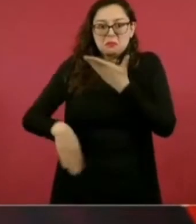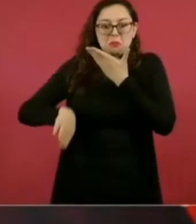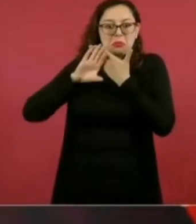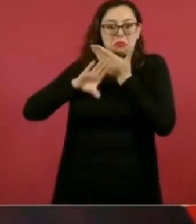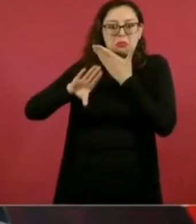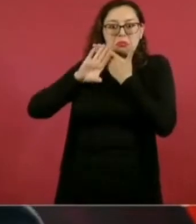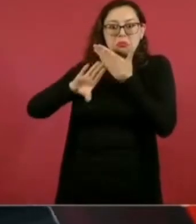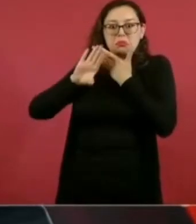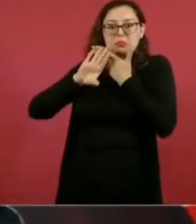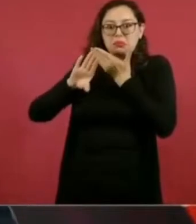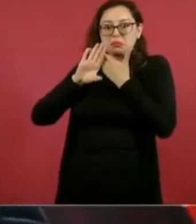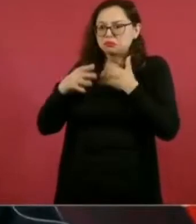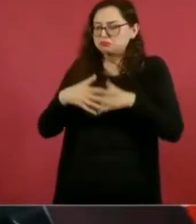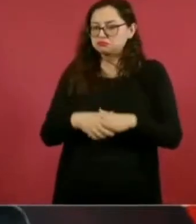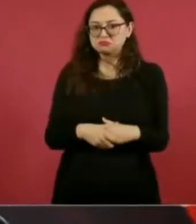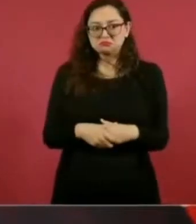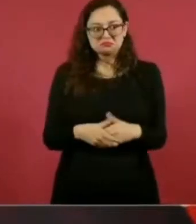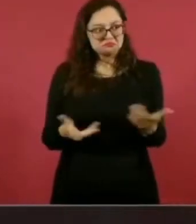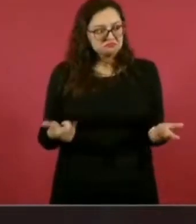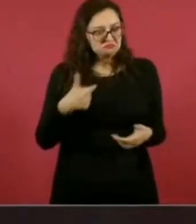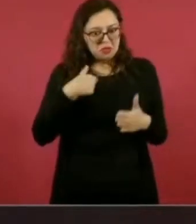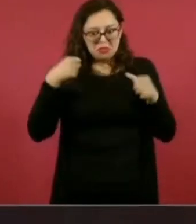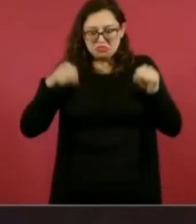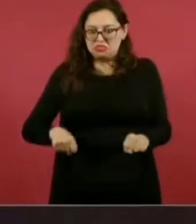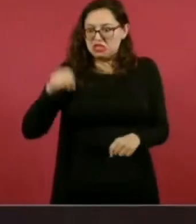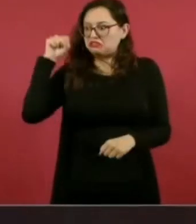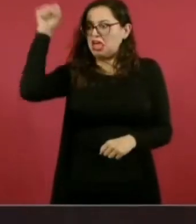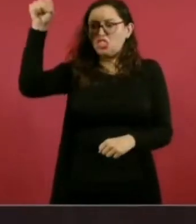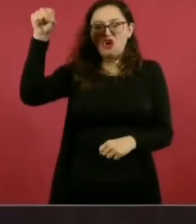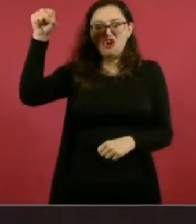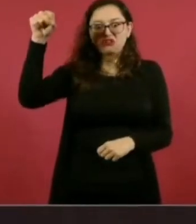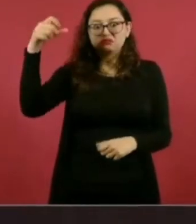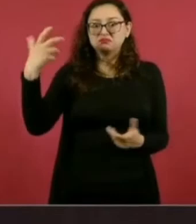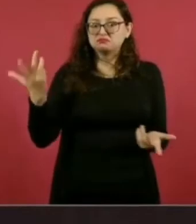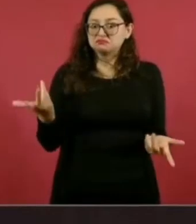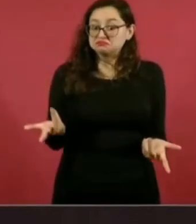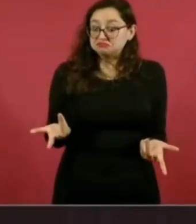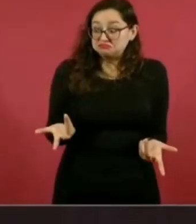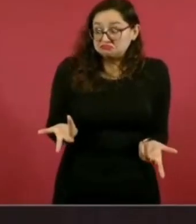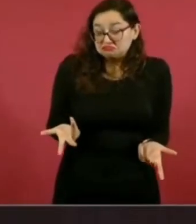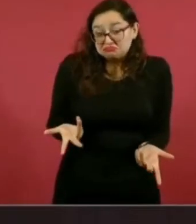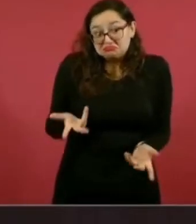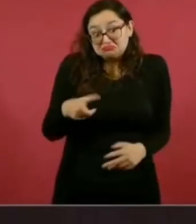Y entonces, ¿cuál dictadura? ¿De dónde?